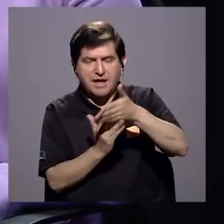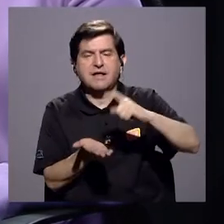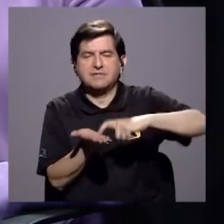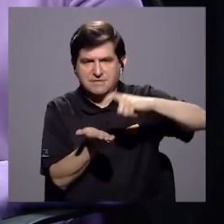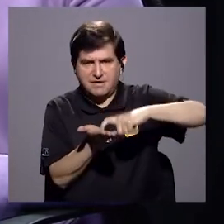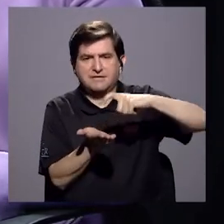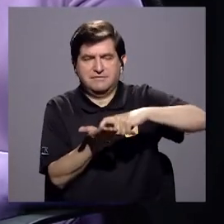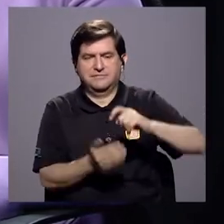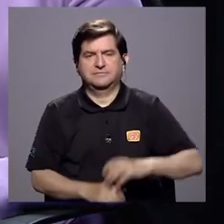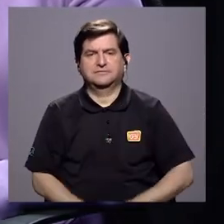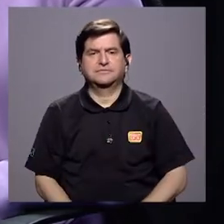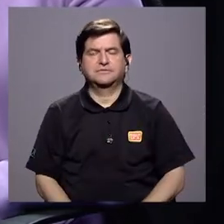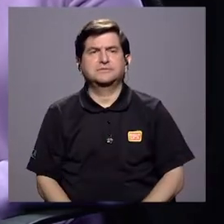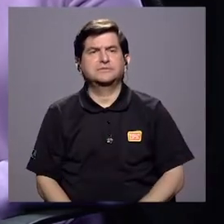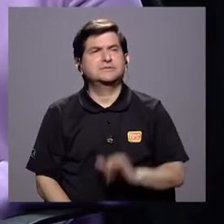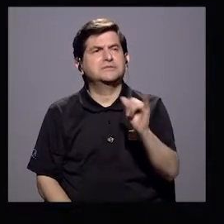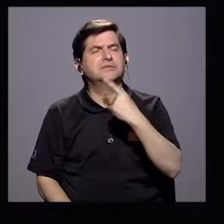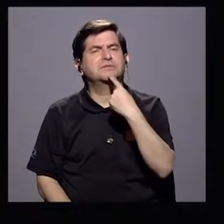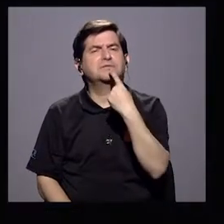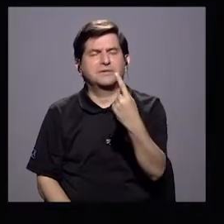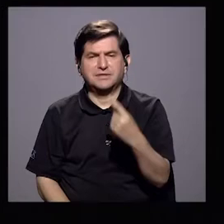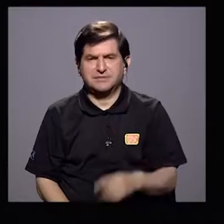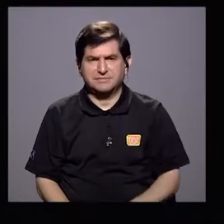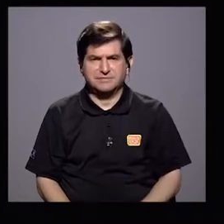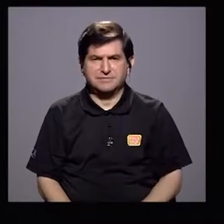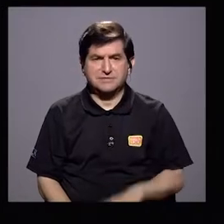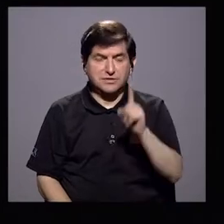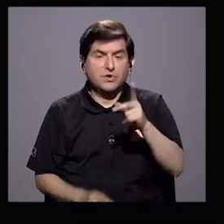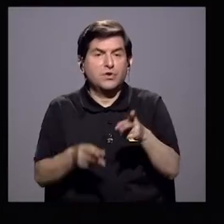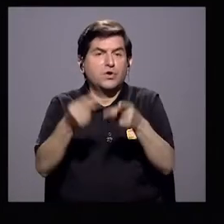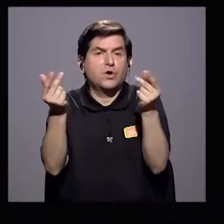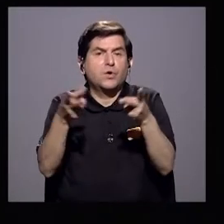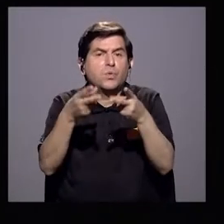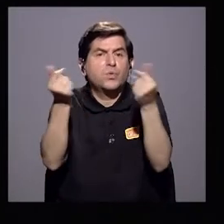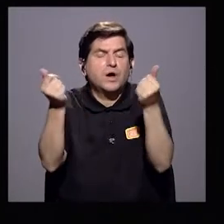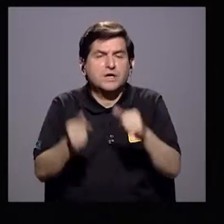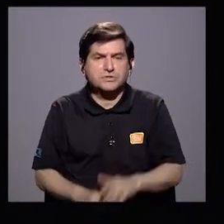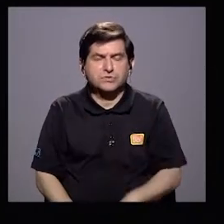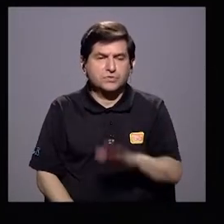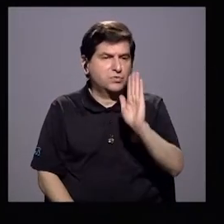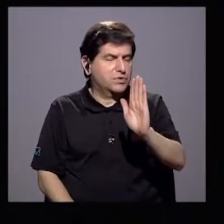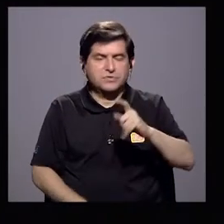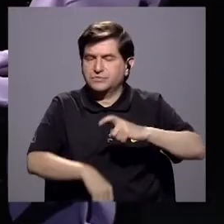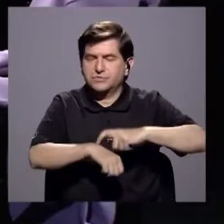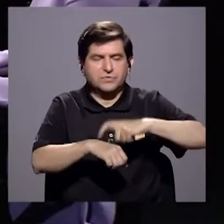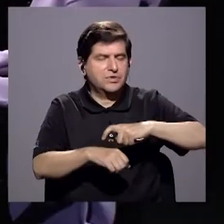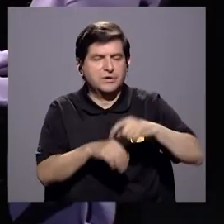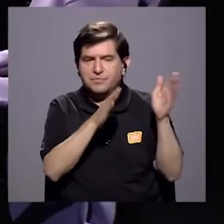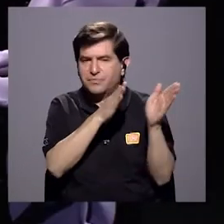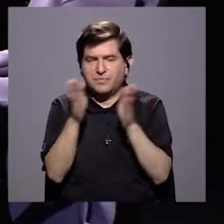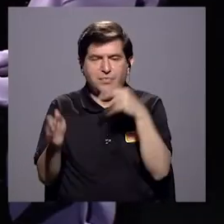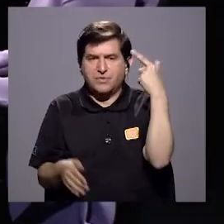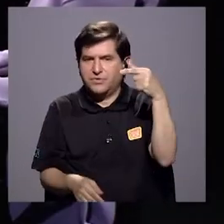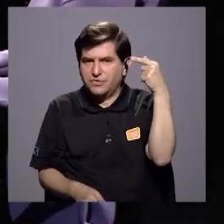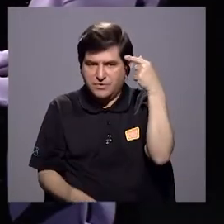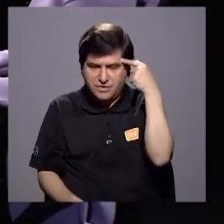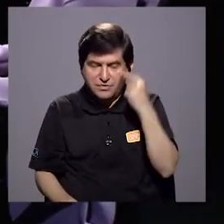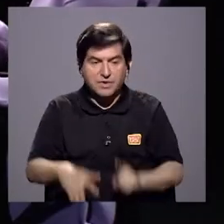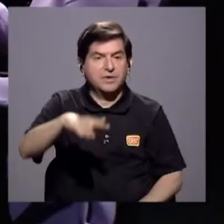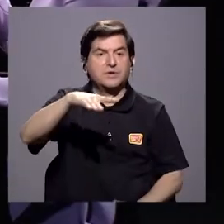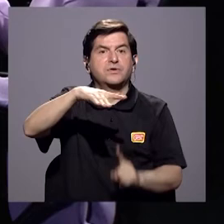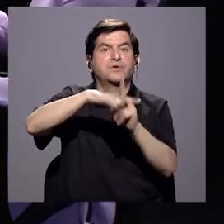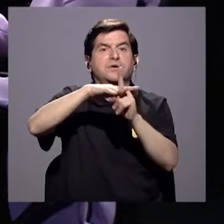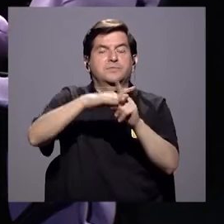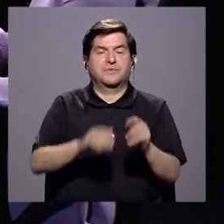correcto decirlo. Por eso es que muchos han mencionado que uno de los gastos que no estaban en su momento planificados por el gobierno y que llegaron en algún